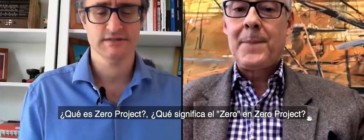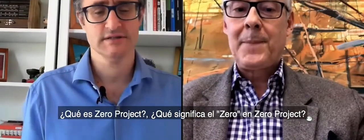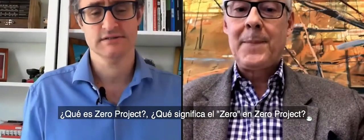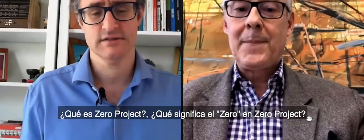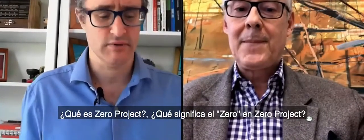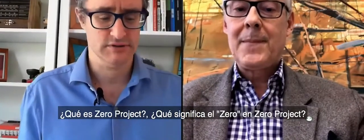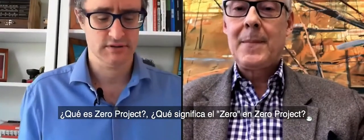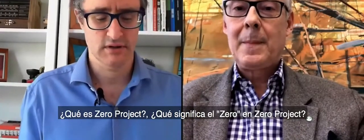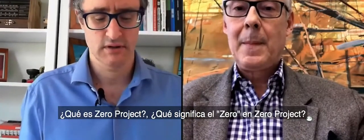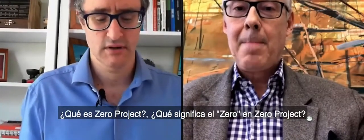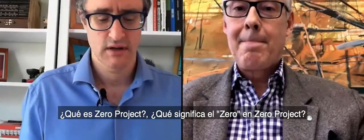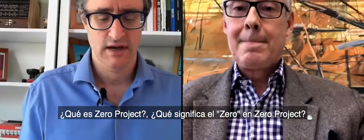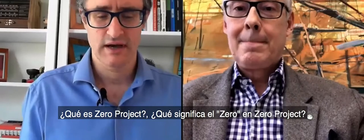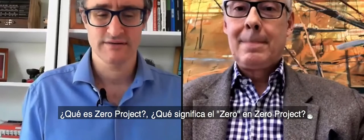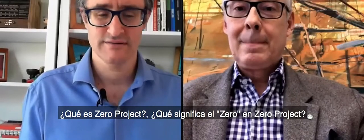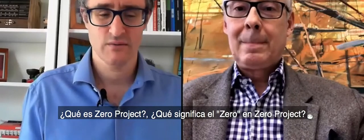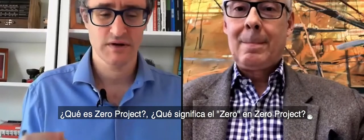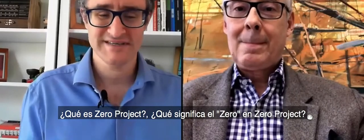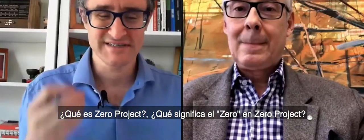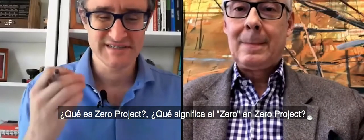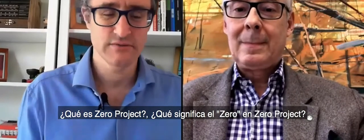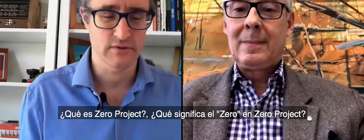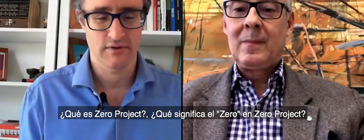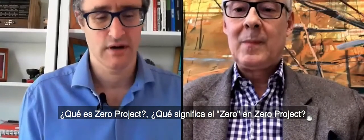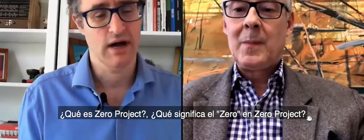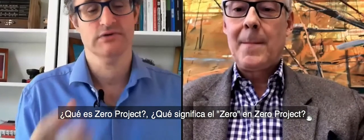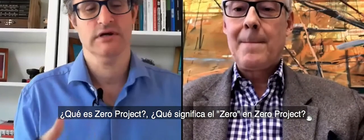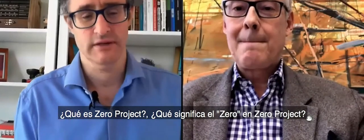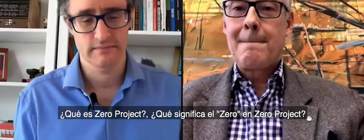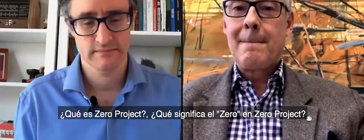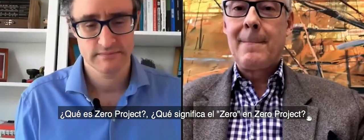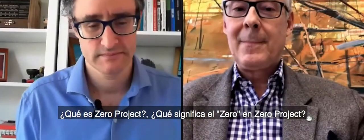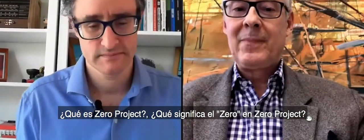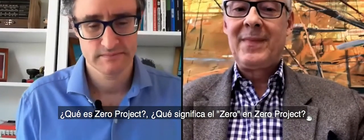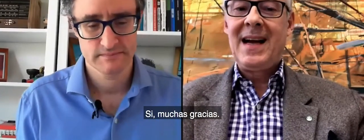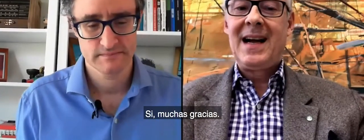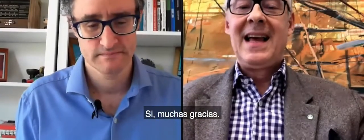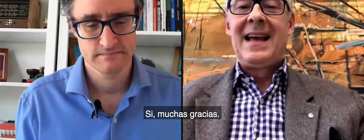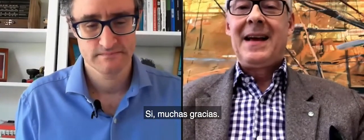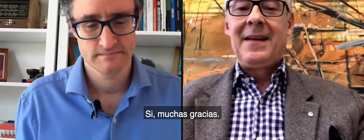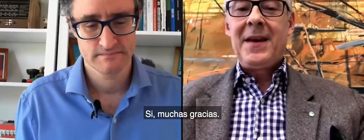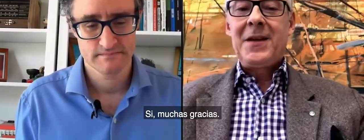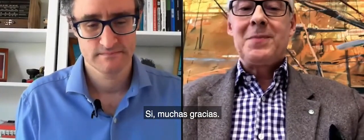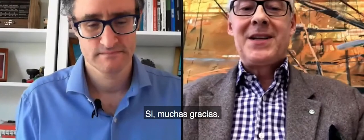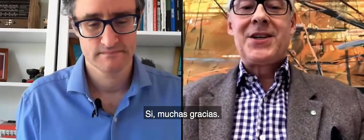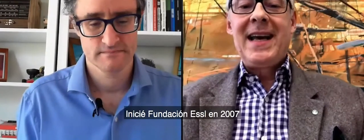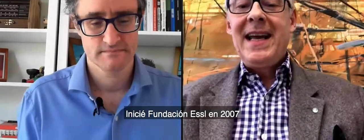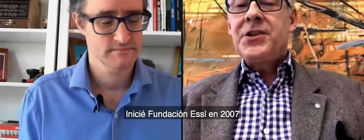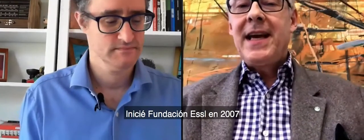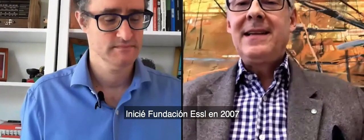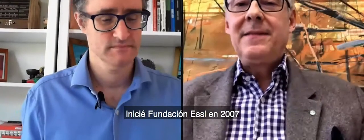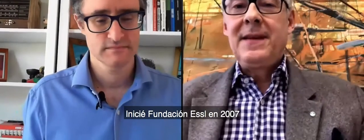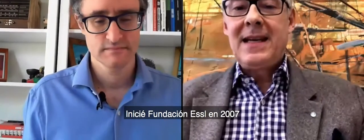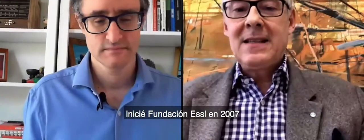what is Zero Project and what does the Zero actually mean? Yeah, thank you so much. I